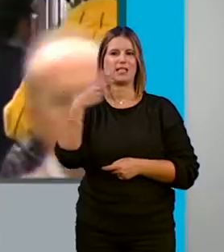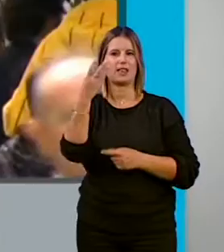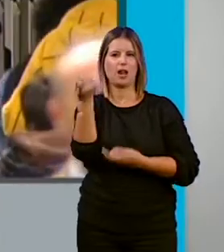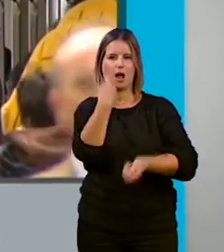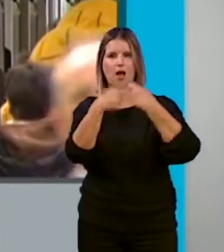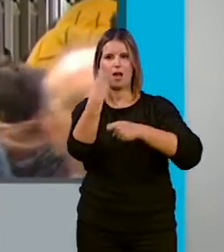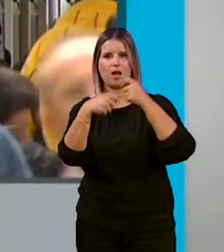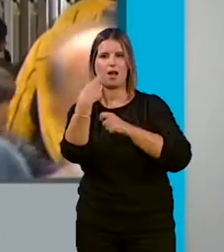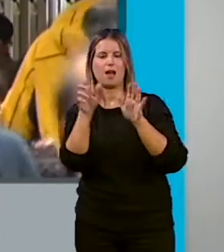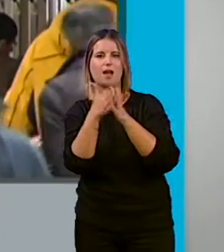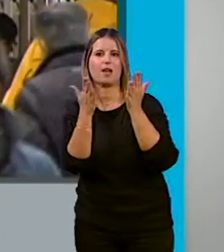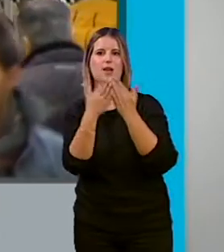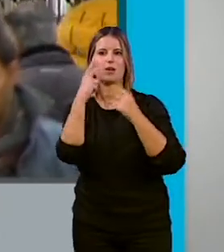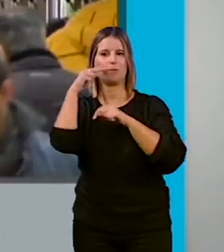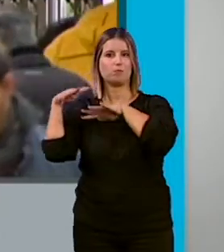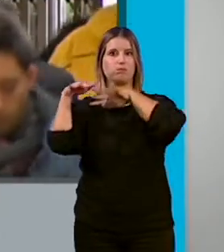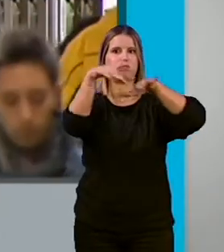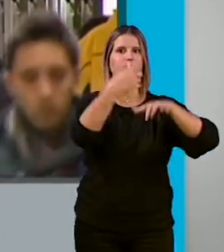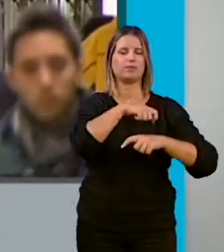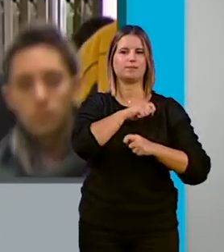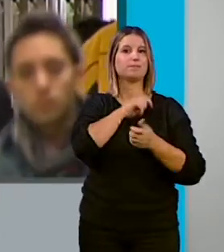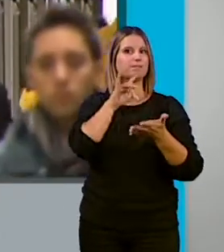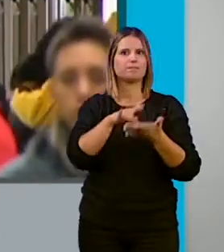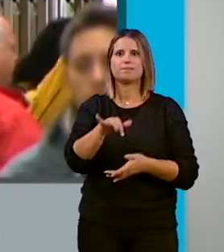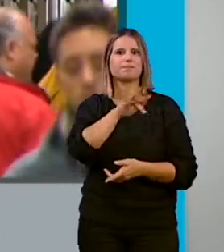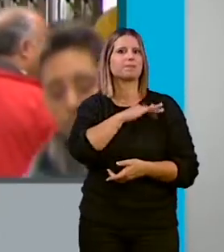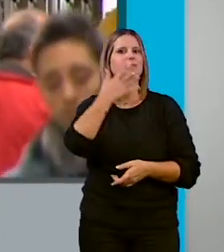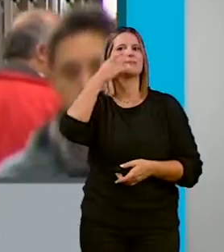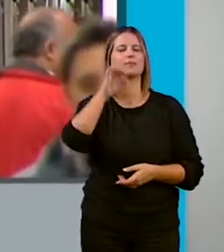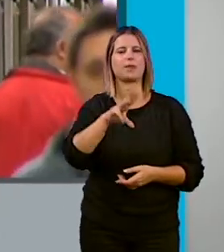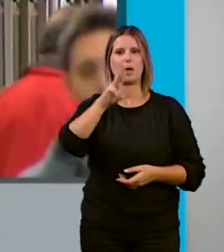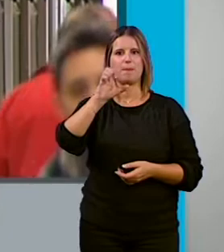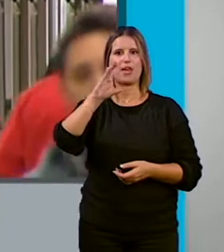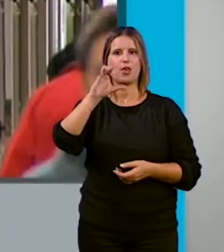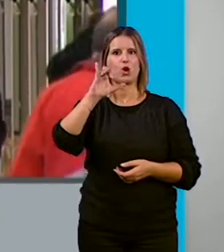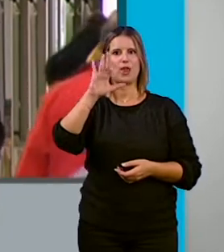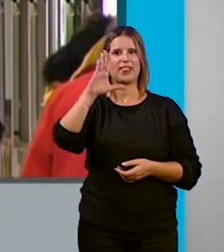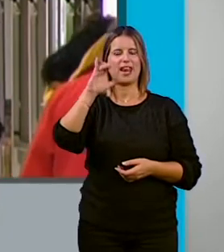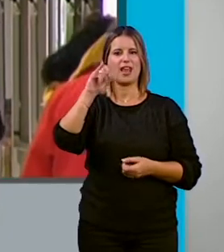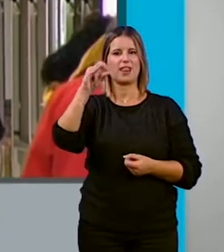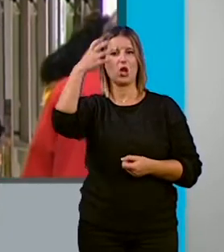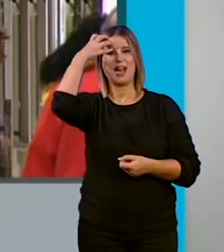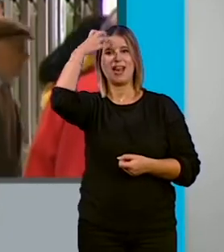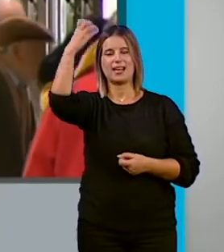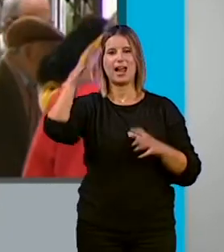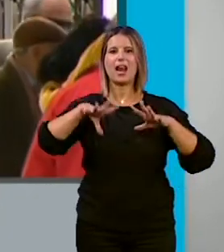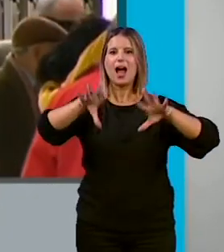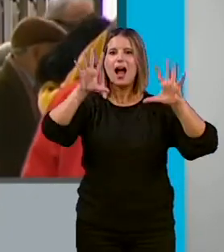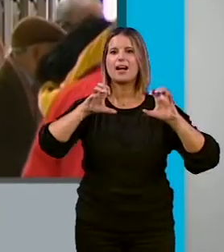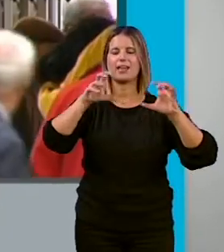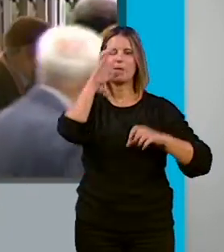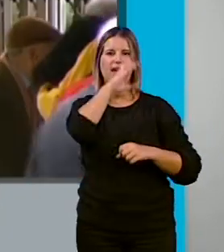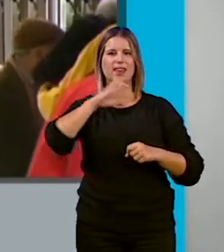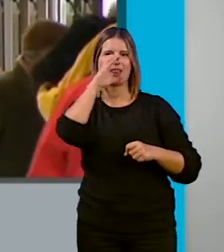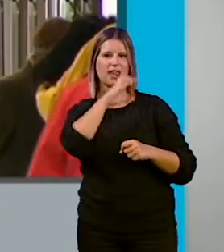y visitantes de España. El premio en esta ocasión se concederá a Pedro Cerezo Galán, académico de la Real Academia de Ciencias Morales y Políticas,